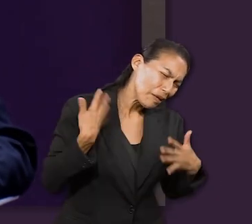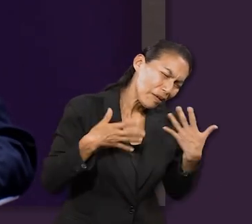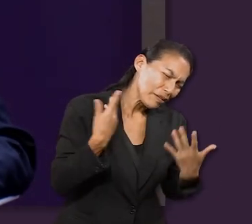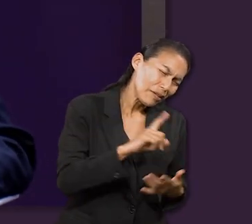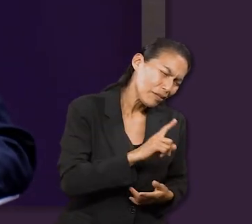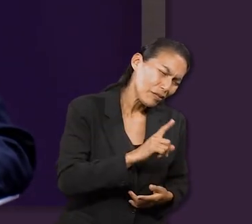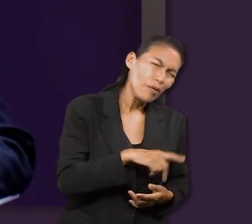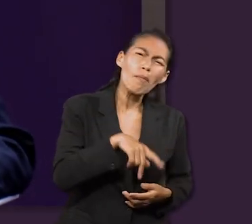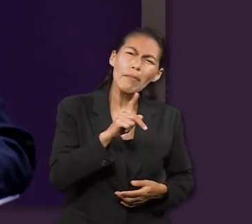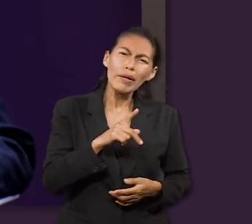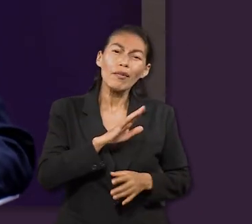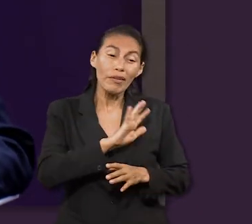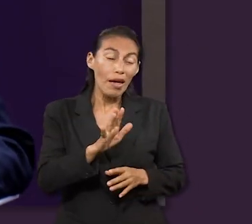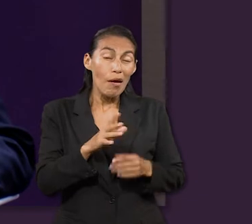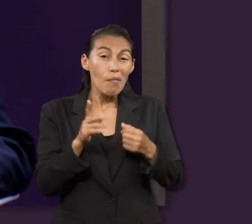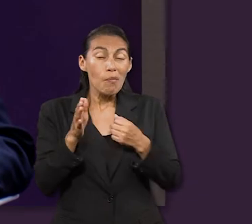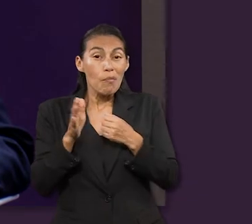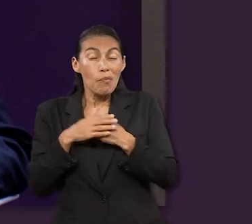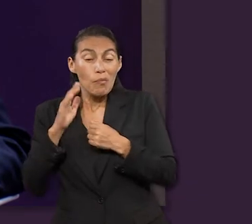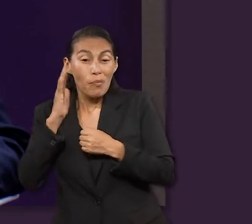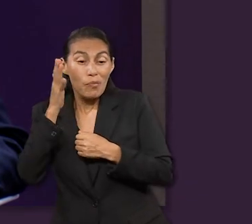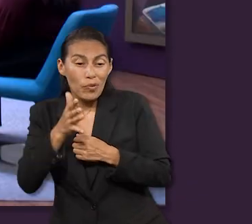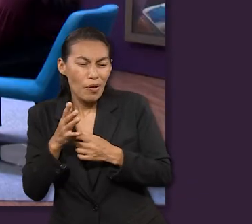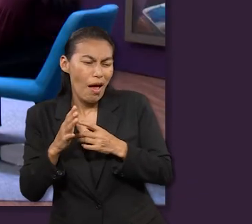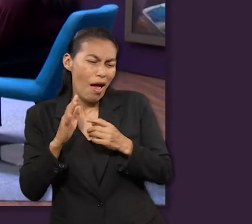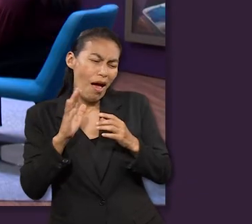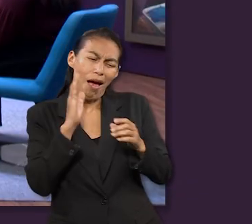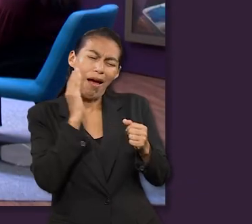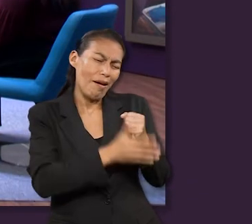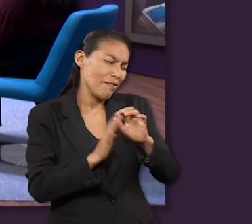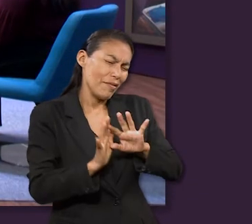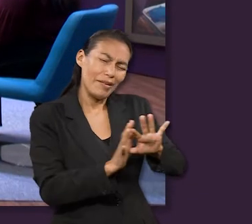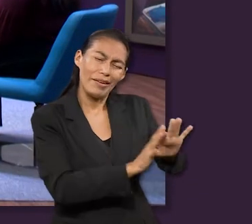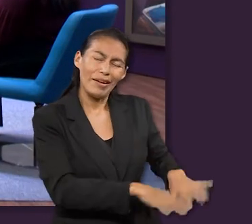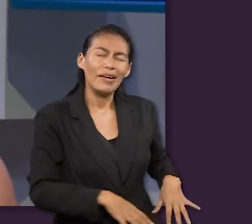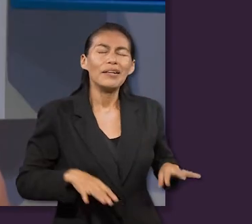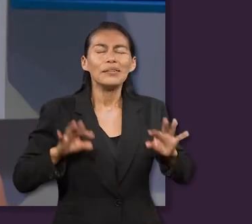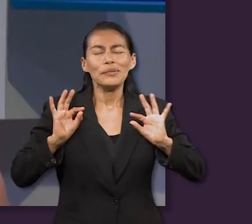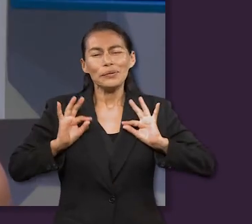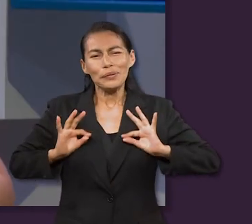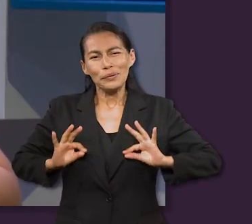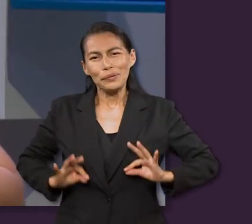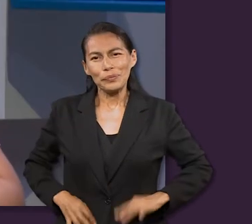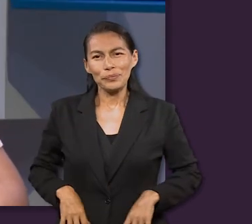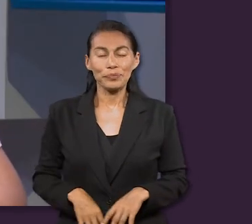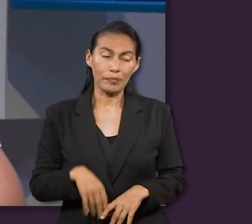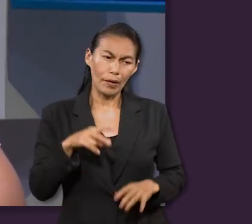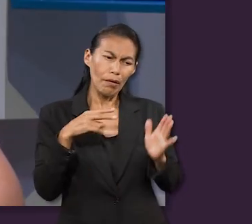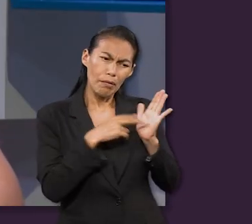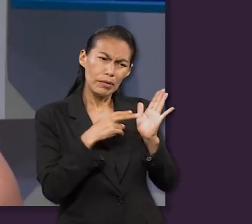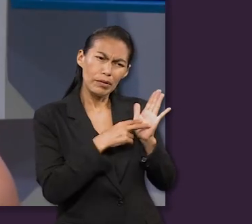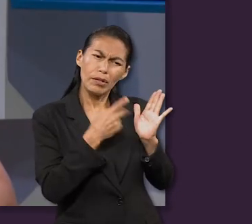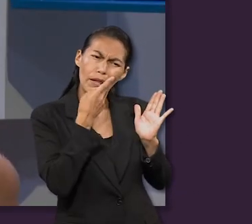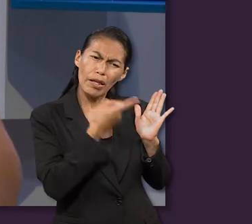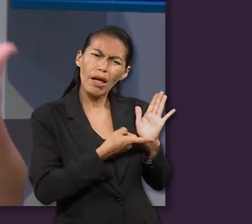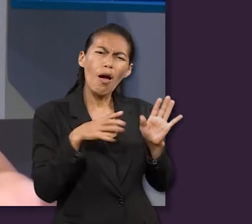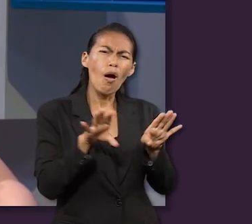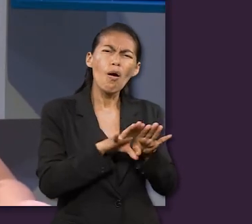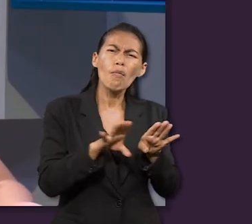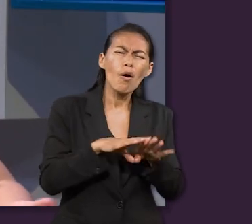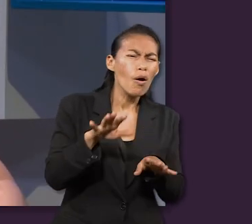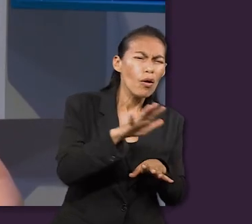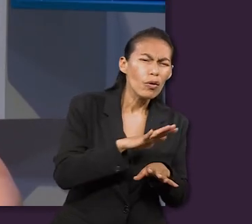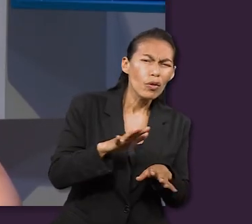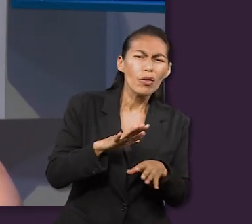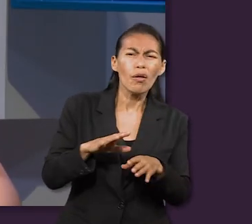va a terminar todo esto. Entonces, ¿cómo podemos ver estos versículos, no? Que a lo mejor todo inicia mal y vemos que no